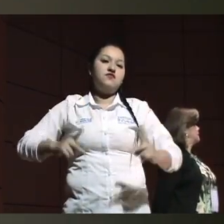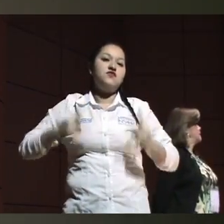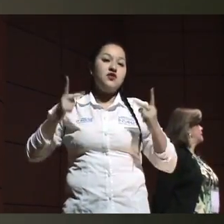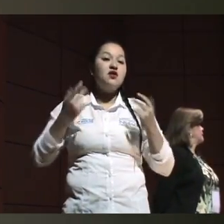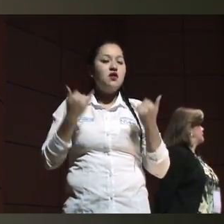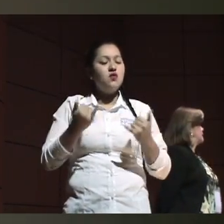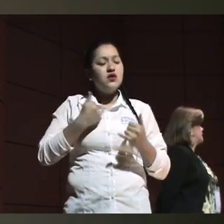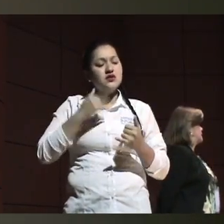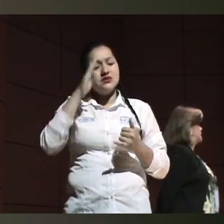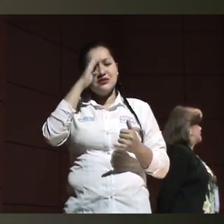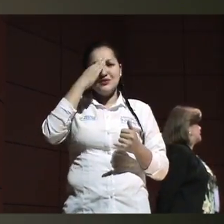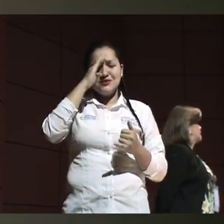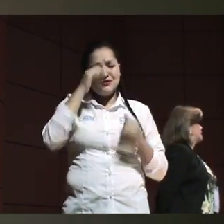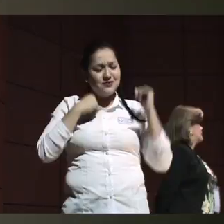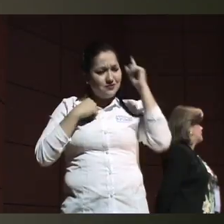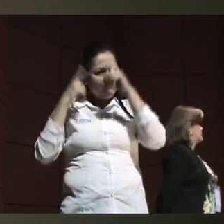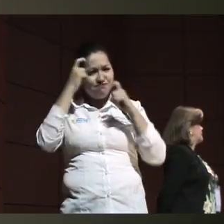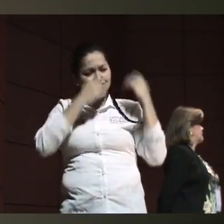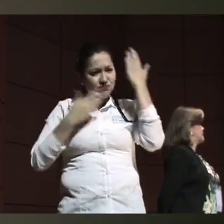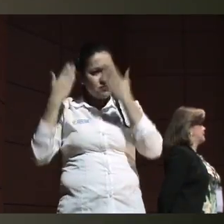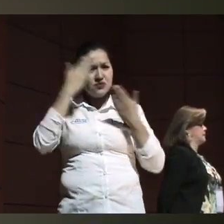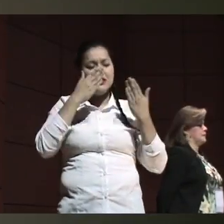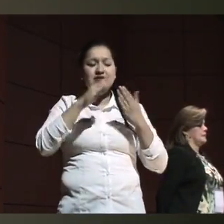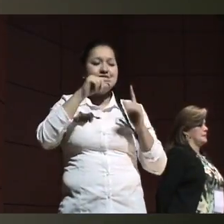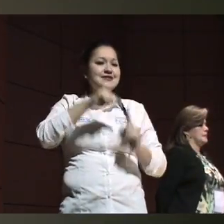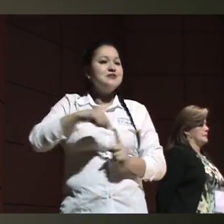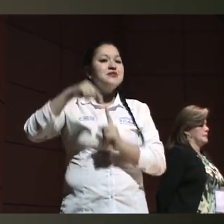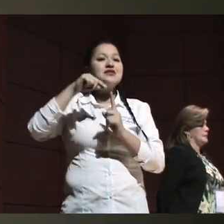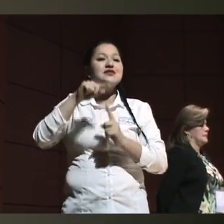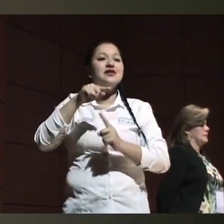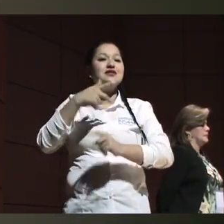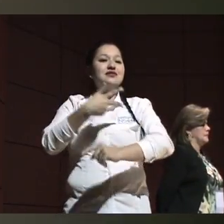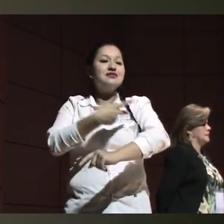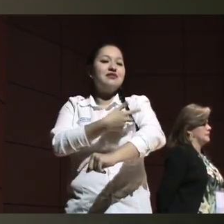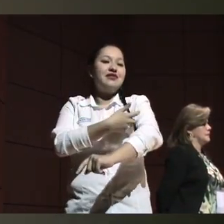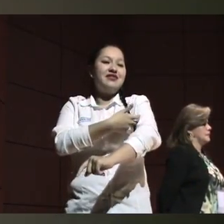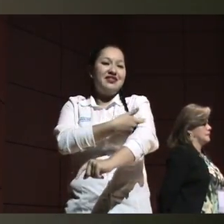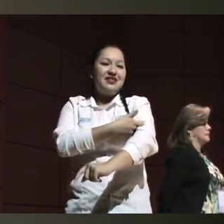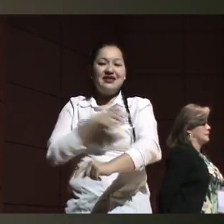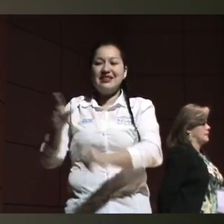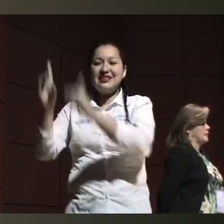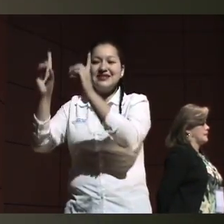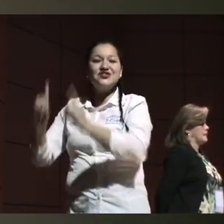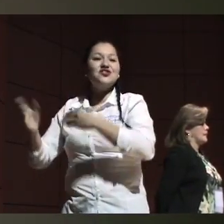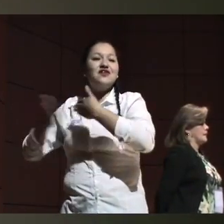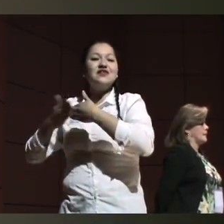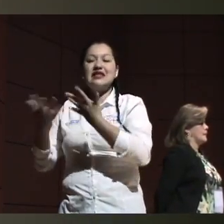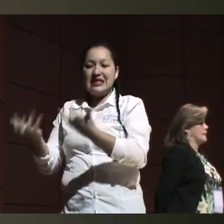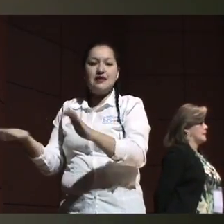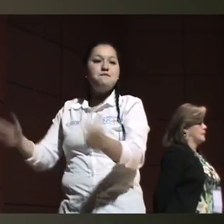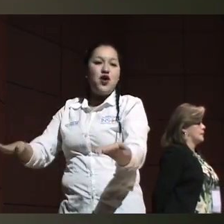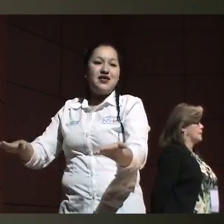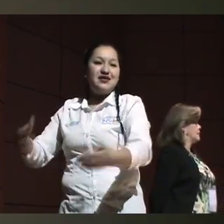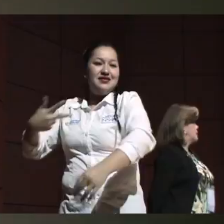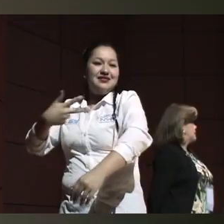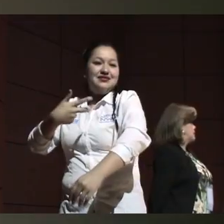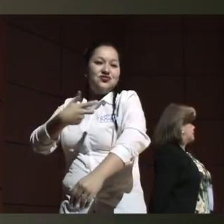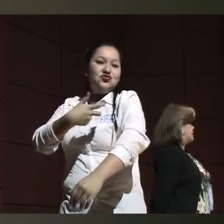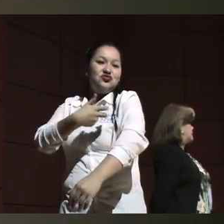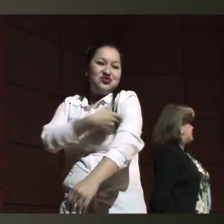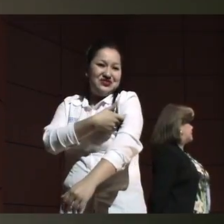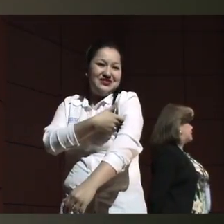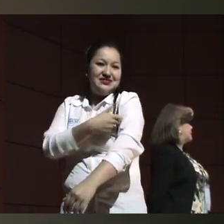cuestionado y ha sido muy especial, que es la de la eutanasia. Es una ley muy importante porque es una resolución que ya tiene una